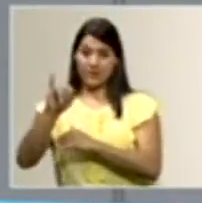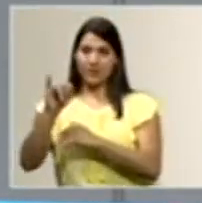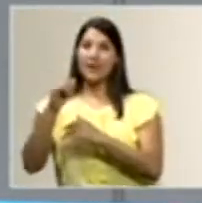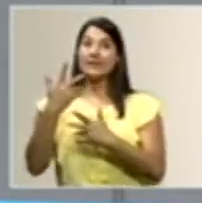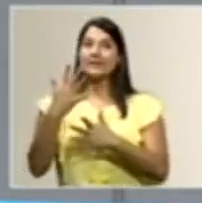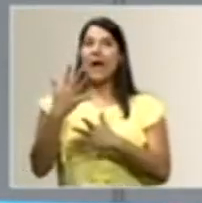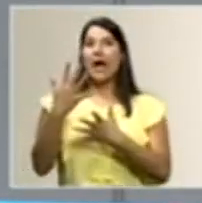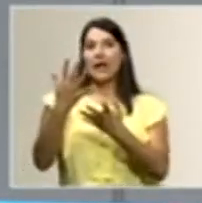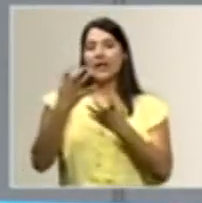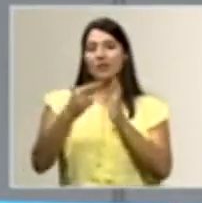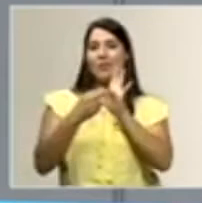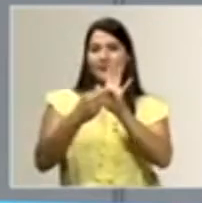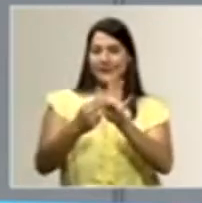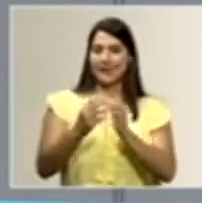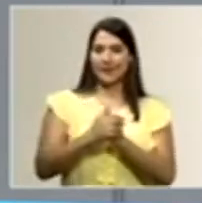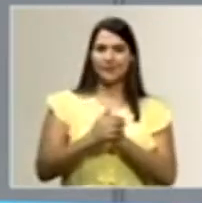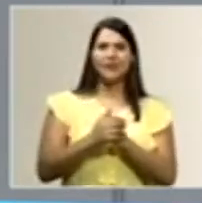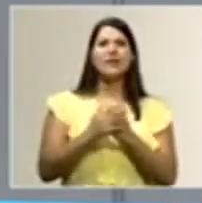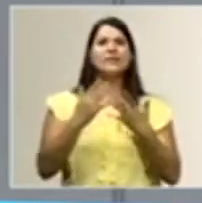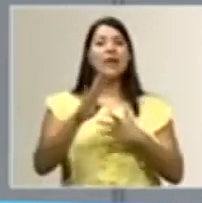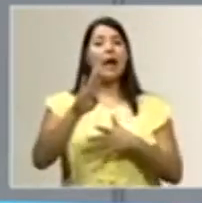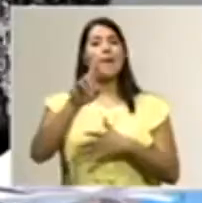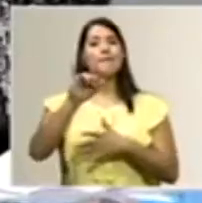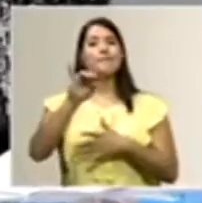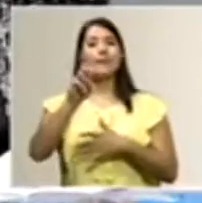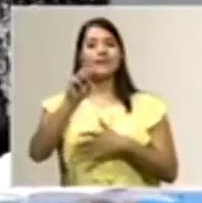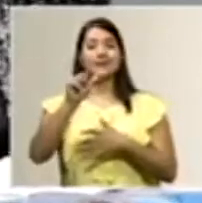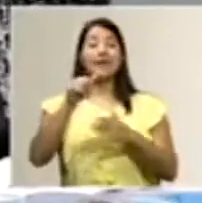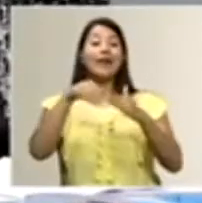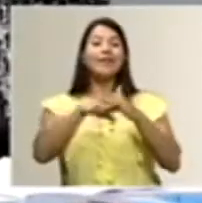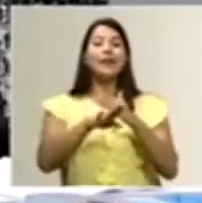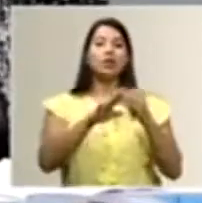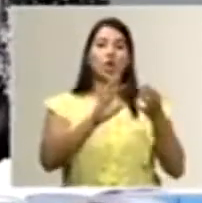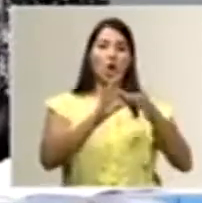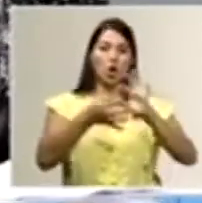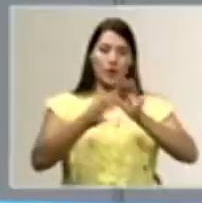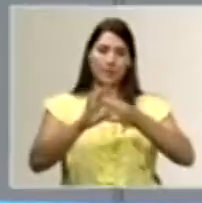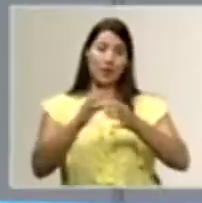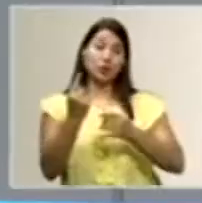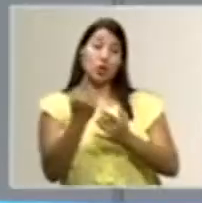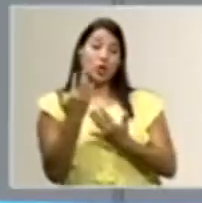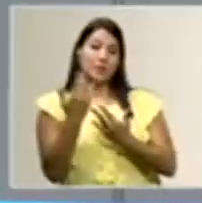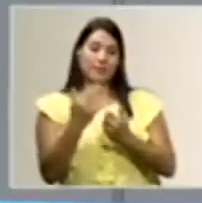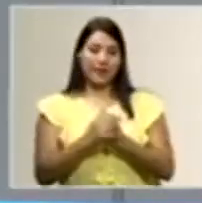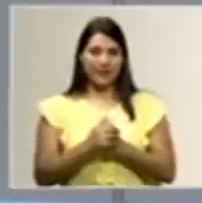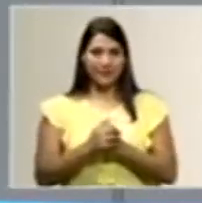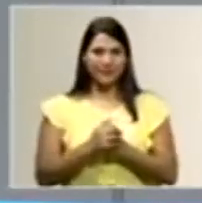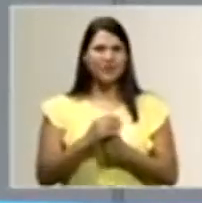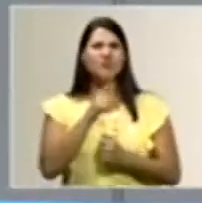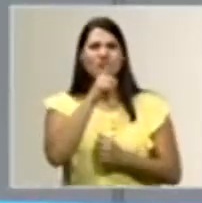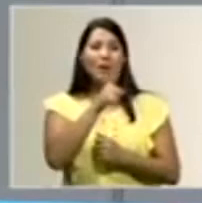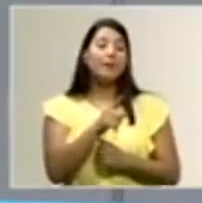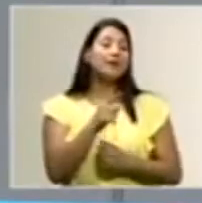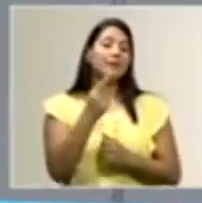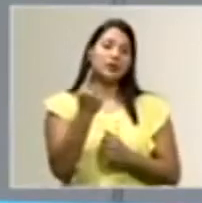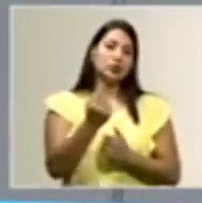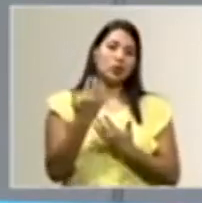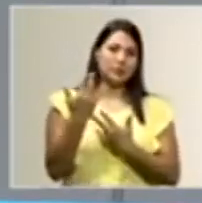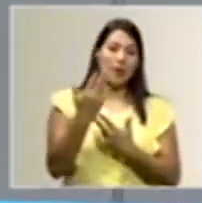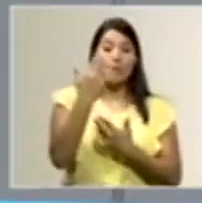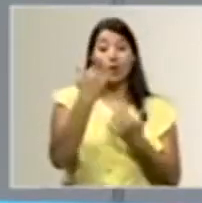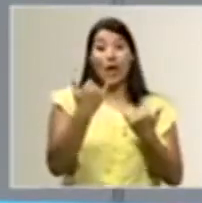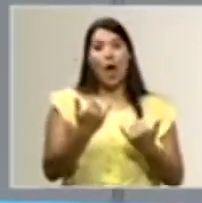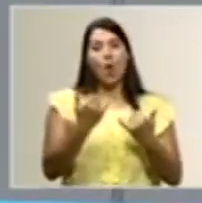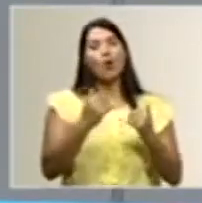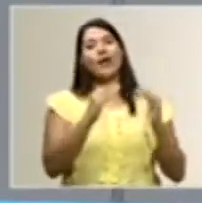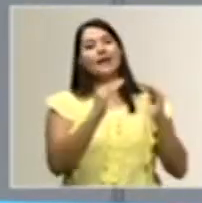Brisa, podríamos decir que ya está dentro de las olimpiadas, nada más es como esperar. Sí, bueno, realmente es de esperar, ¿verdad?, porque ella ahorita está